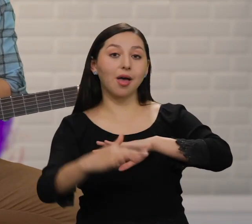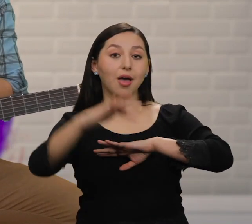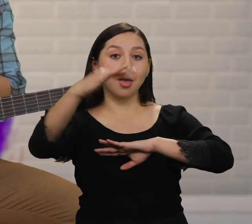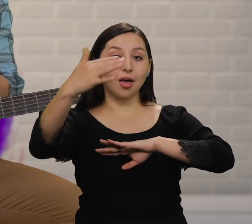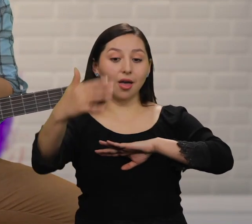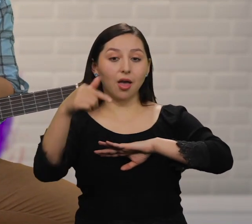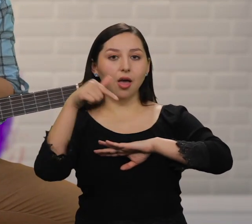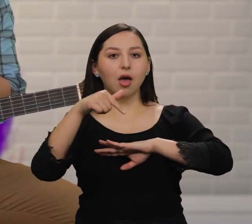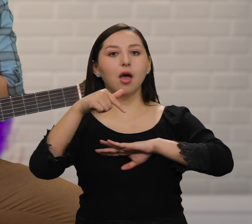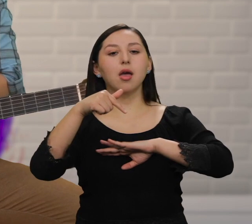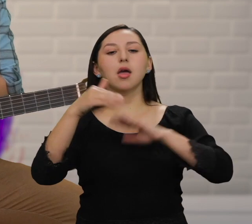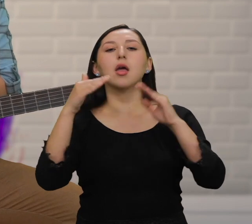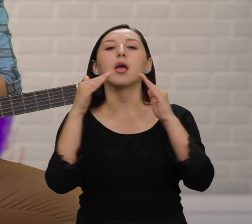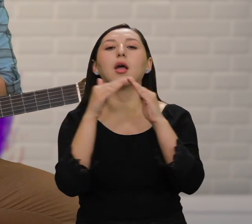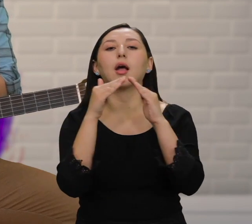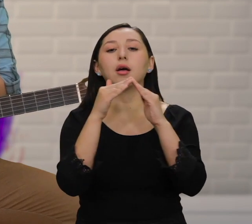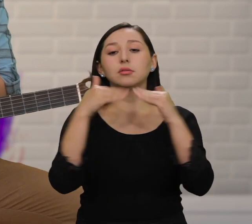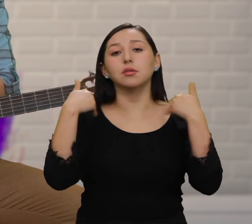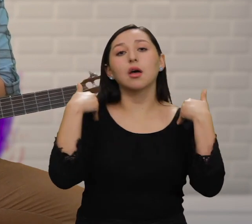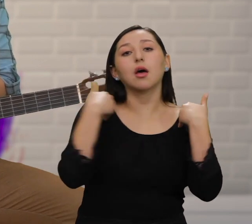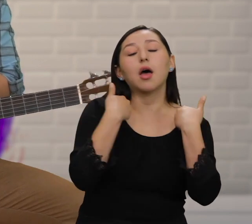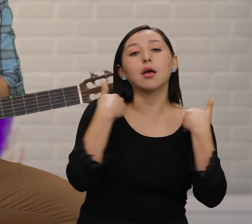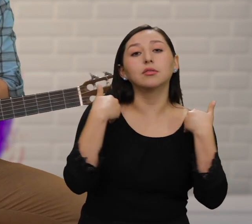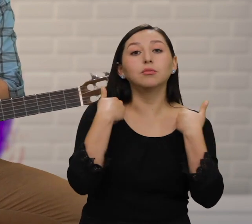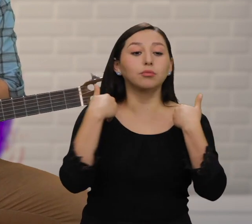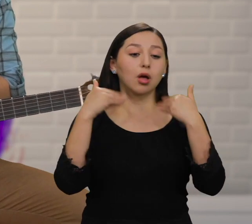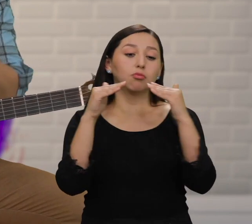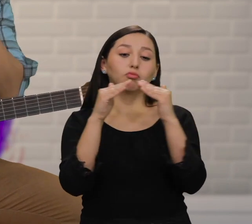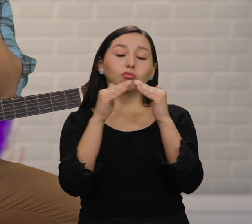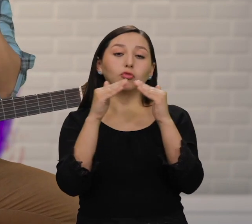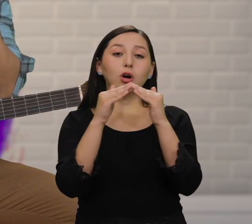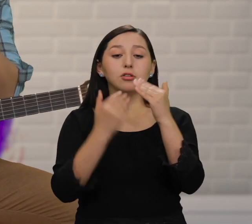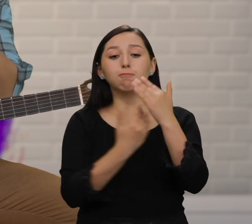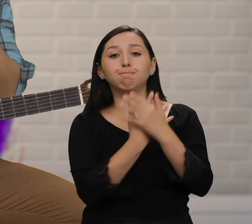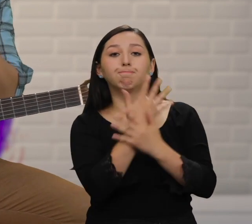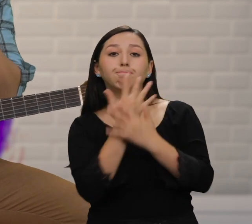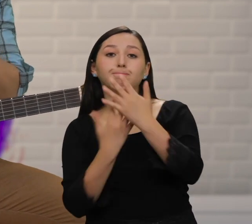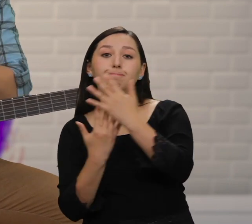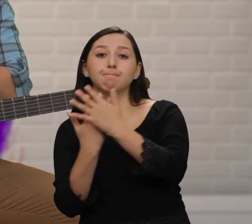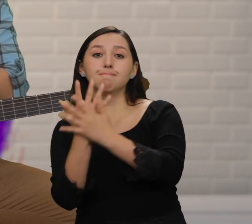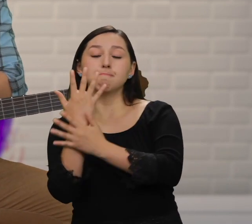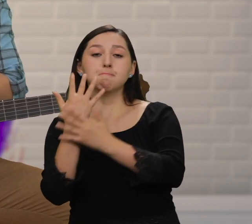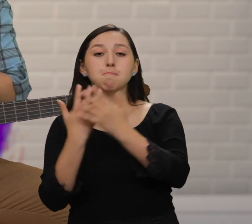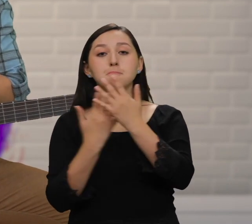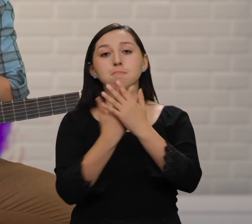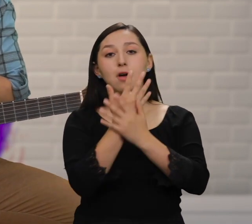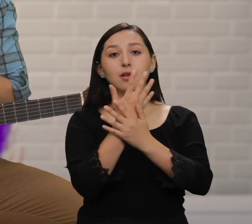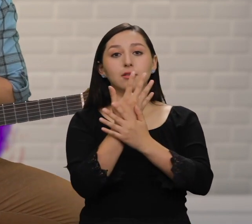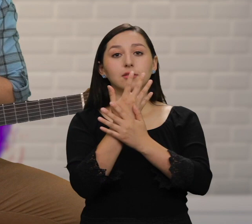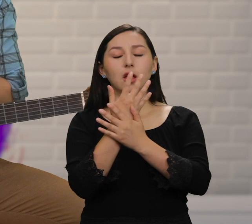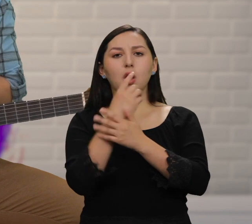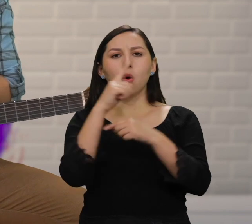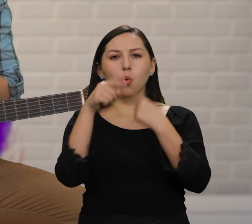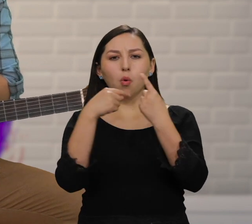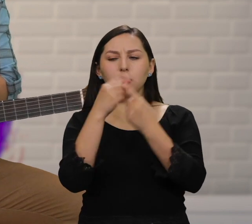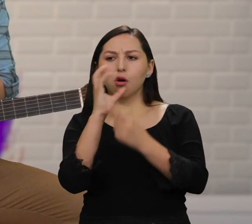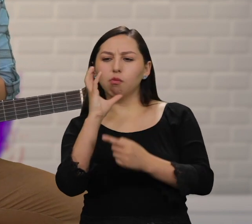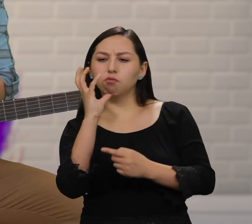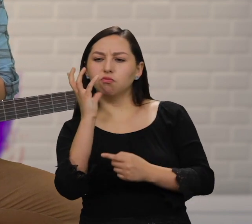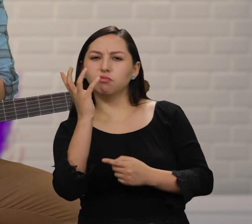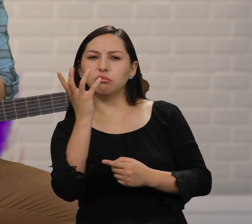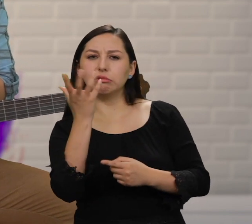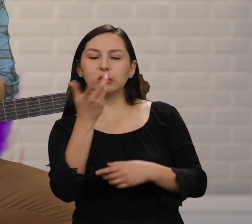hábitat para muchas especies Además que es un aliado perfecto para evitar el cambio climático